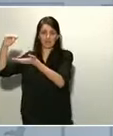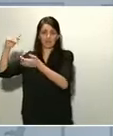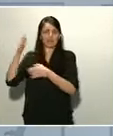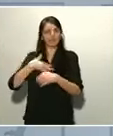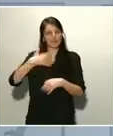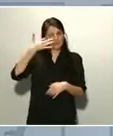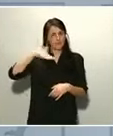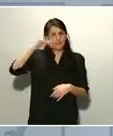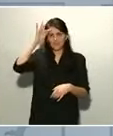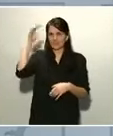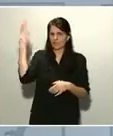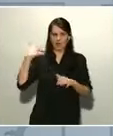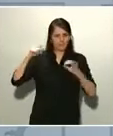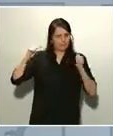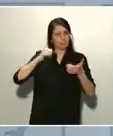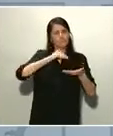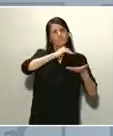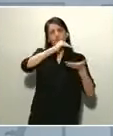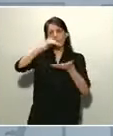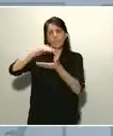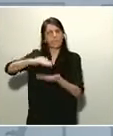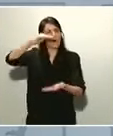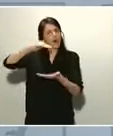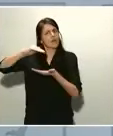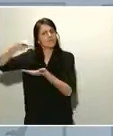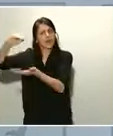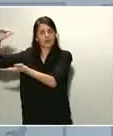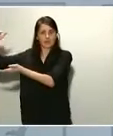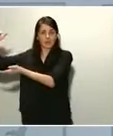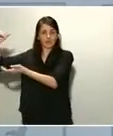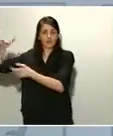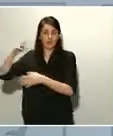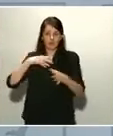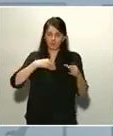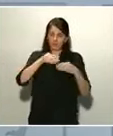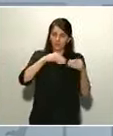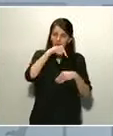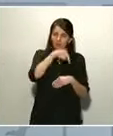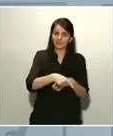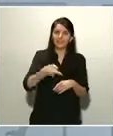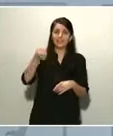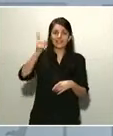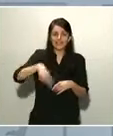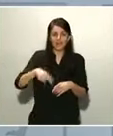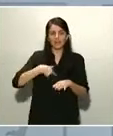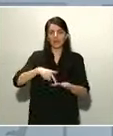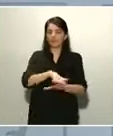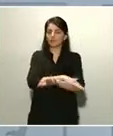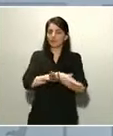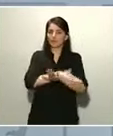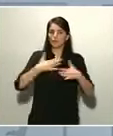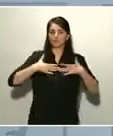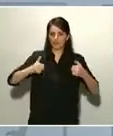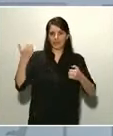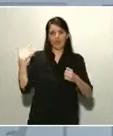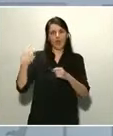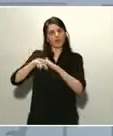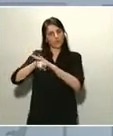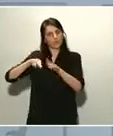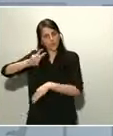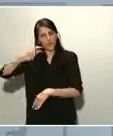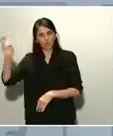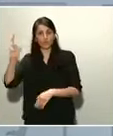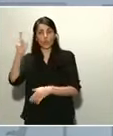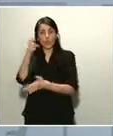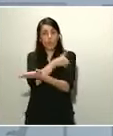entregas. Y a este material se suma el que el Ministerio de Sanidad ya ha puesto a disposición de las comunidades autónomas más de un millón y medio